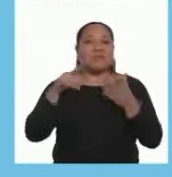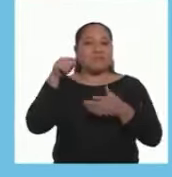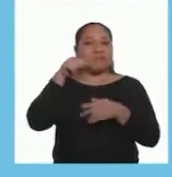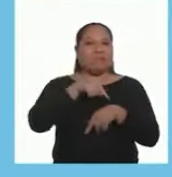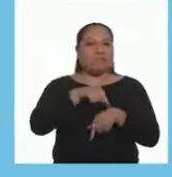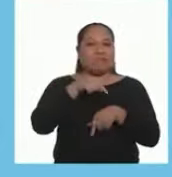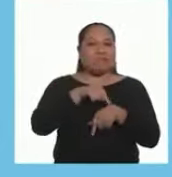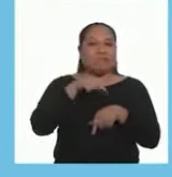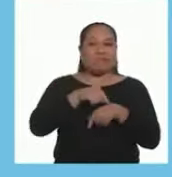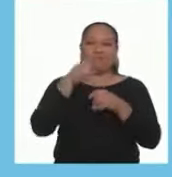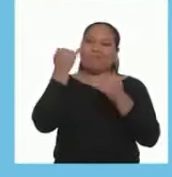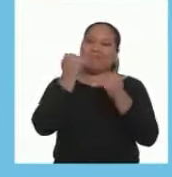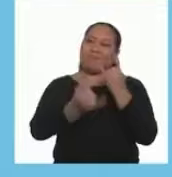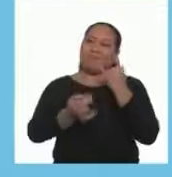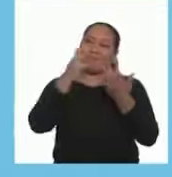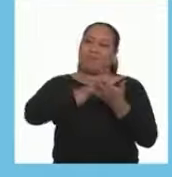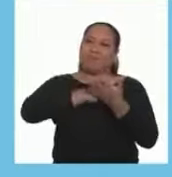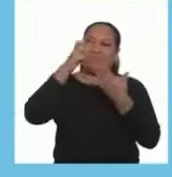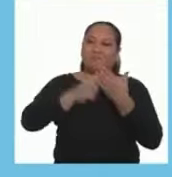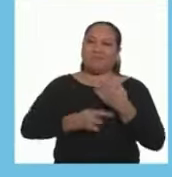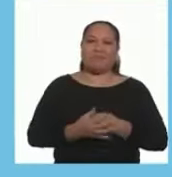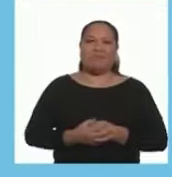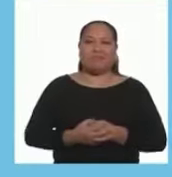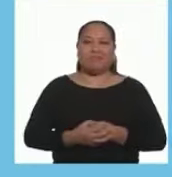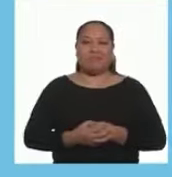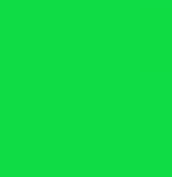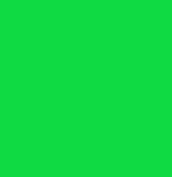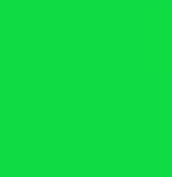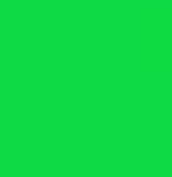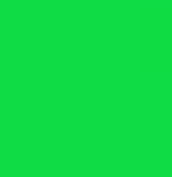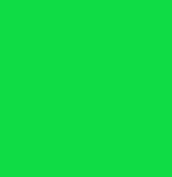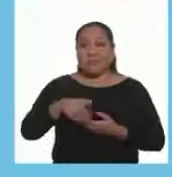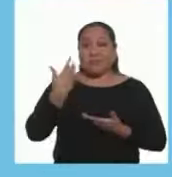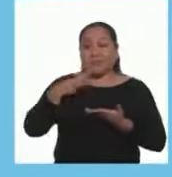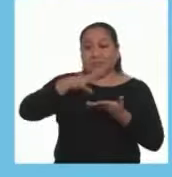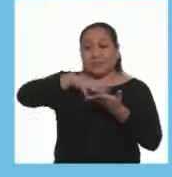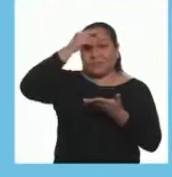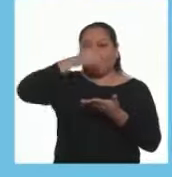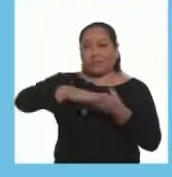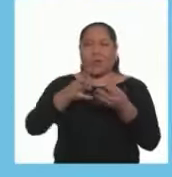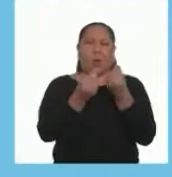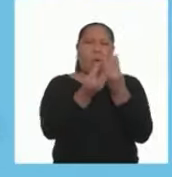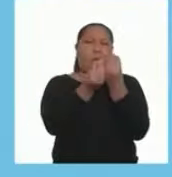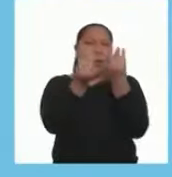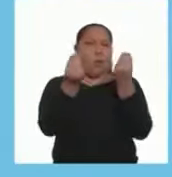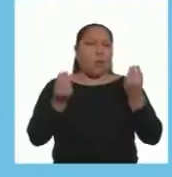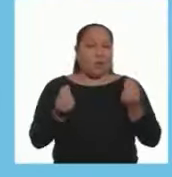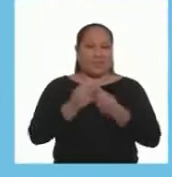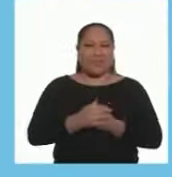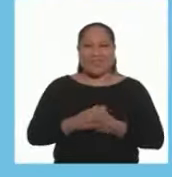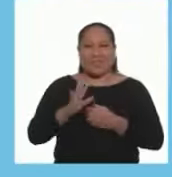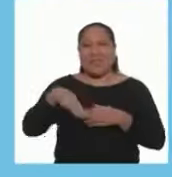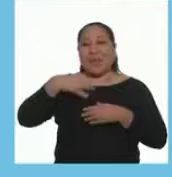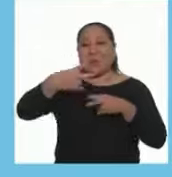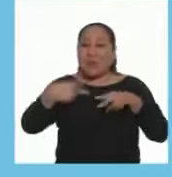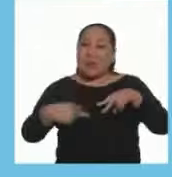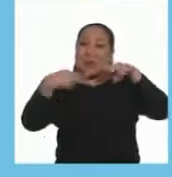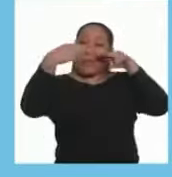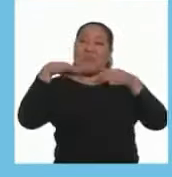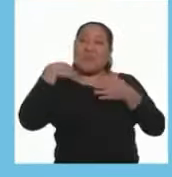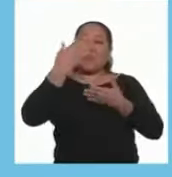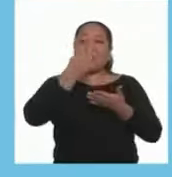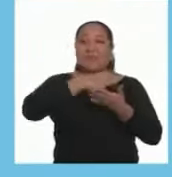¡Familias! ¡Hemos llegado al final del programa! ¡Hemos aprendido un montón!